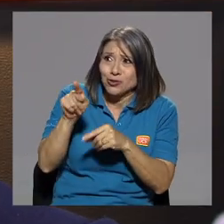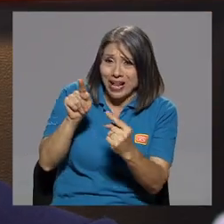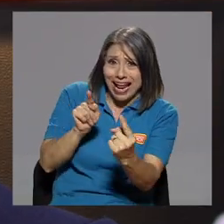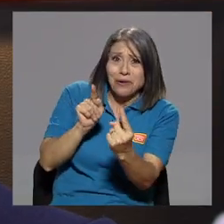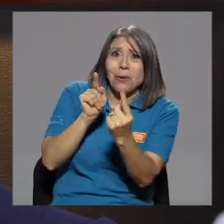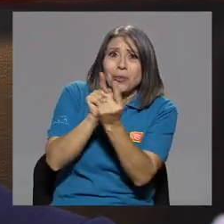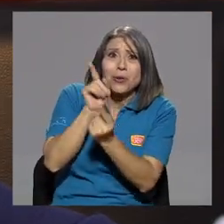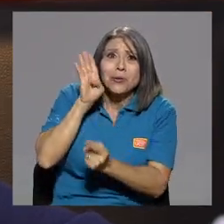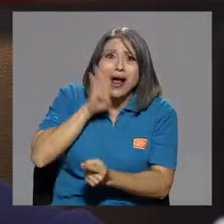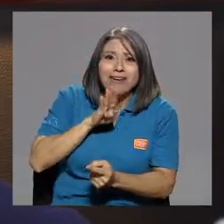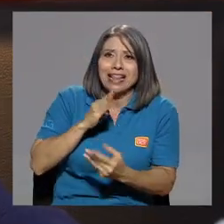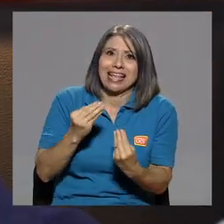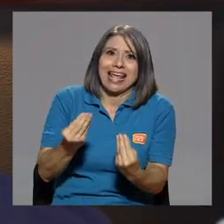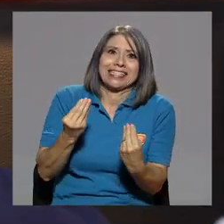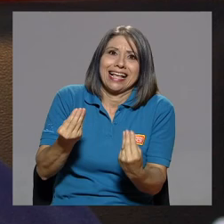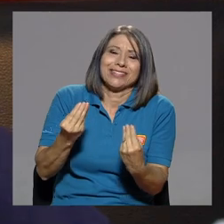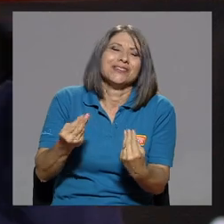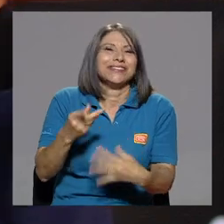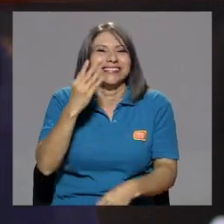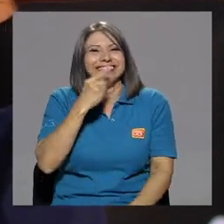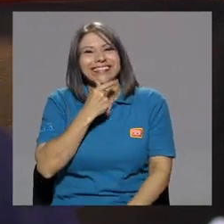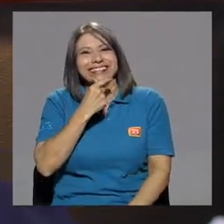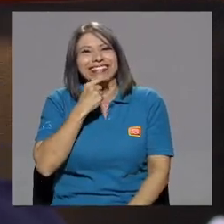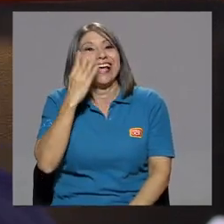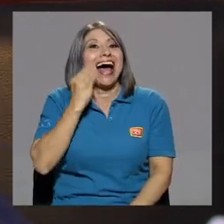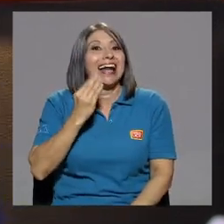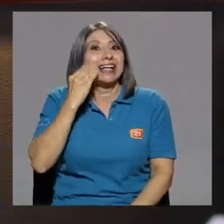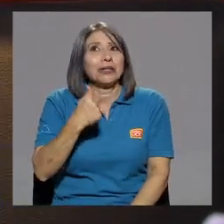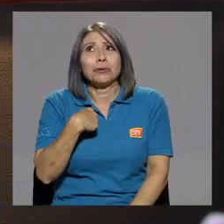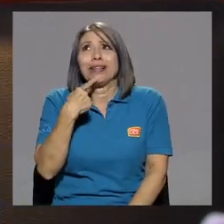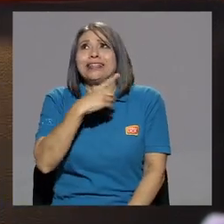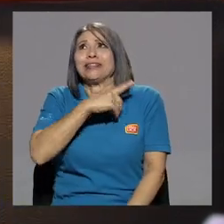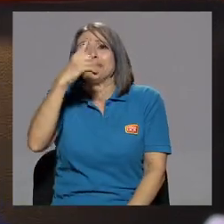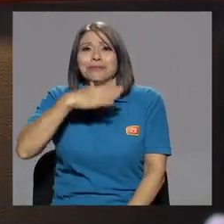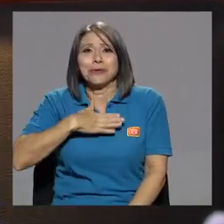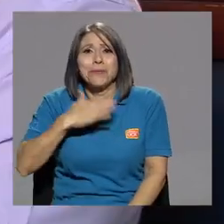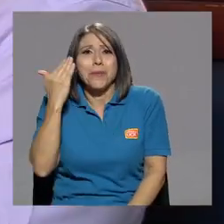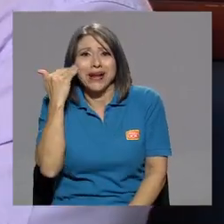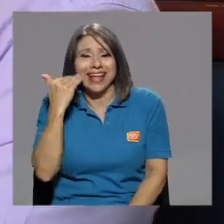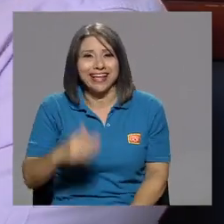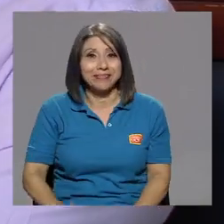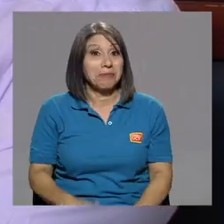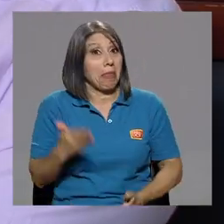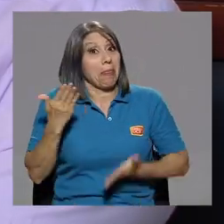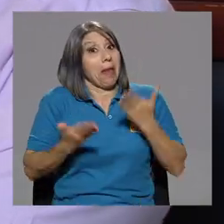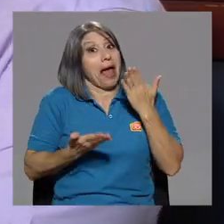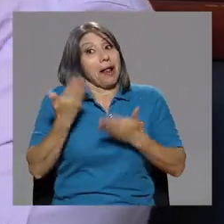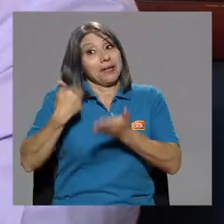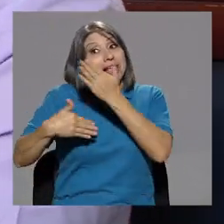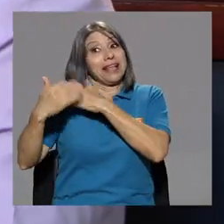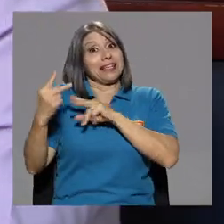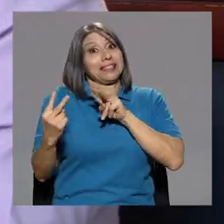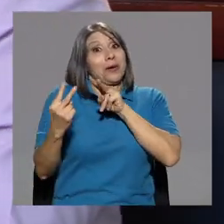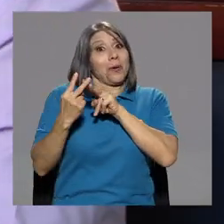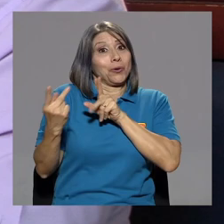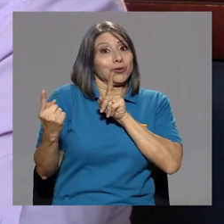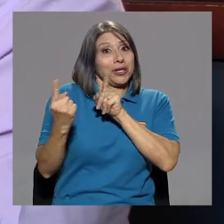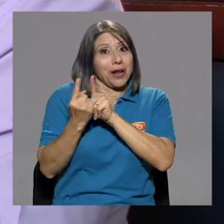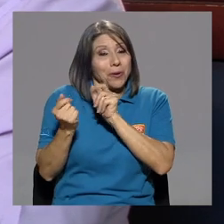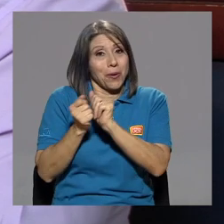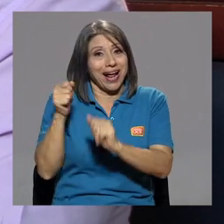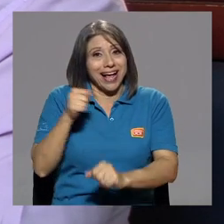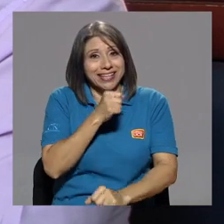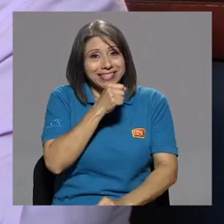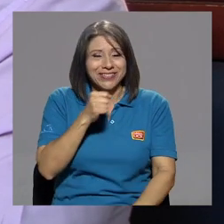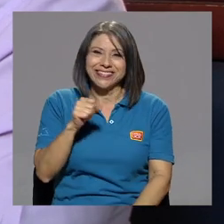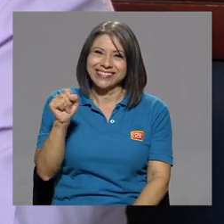es eso? Esas son las anécdotas que uno dice, ay, Dios mío, ¿por qué? Se conocieron seguramente con la canción. sí, sí, sí, sí.